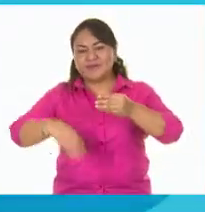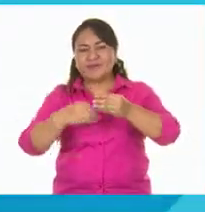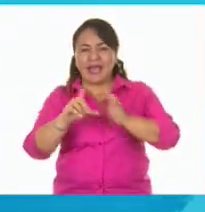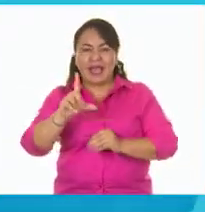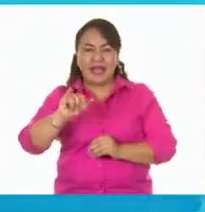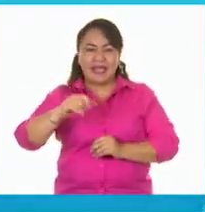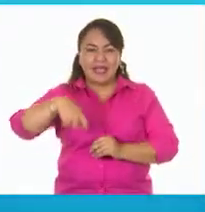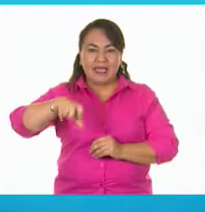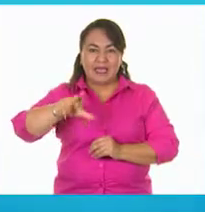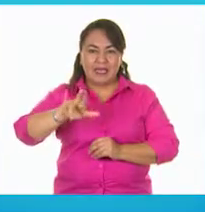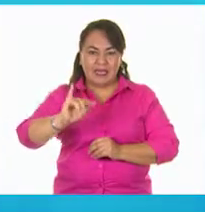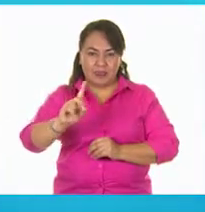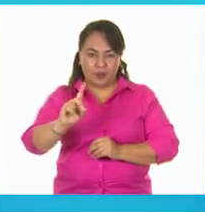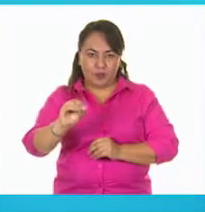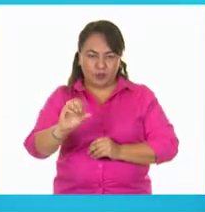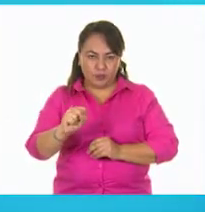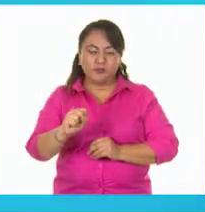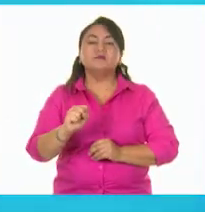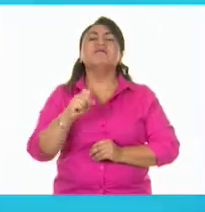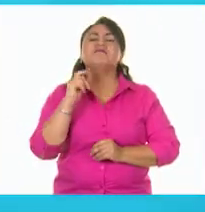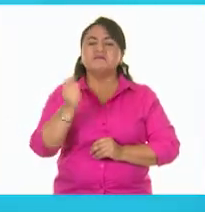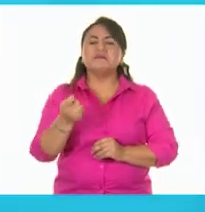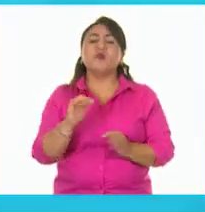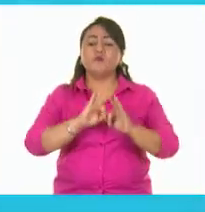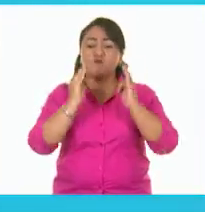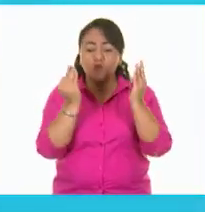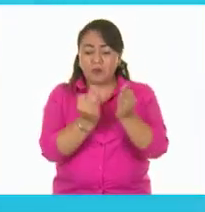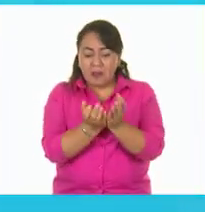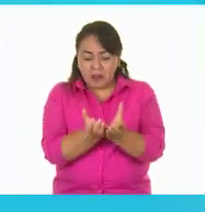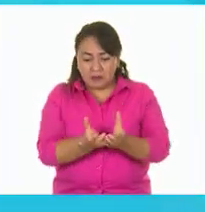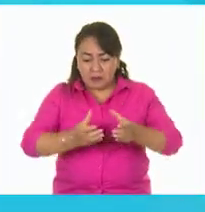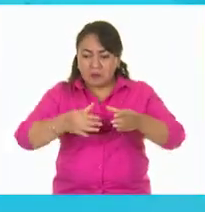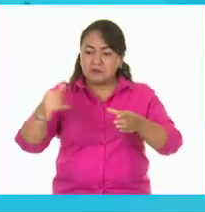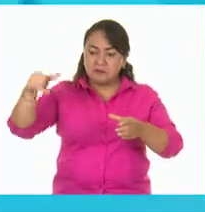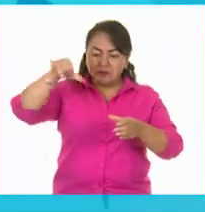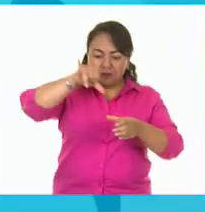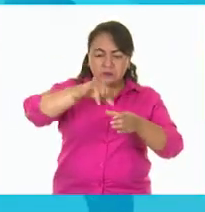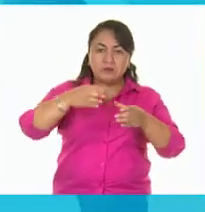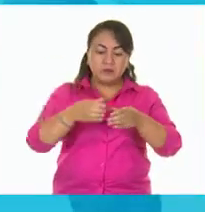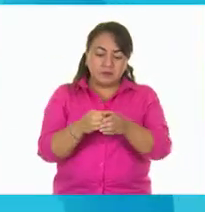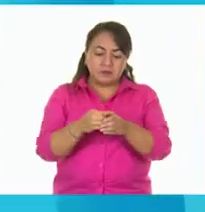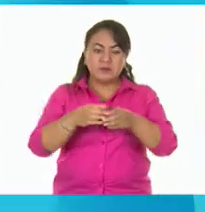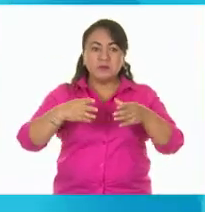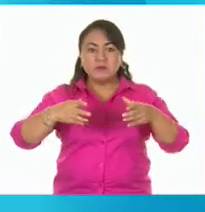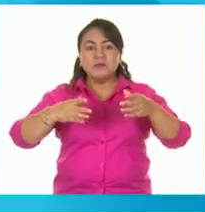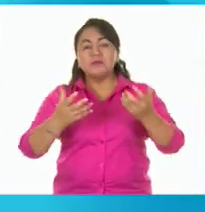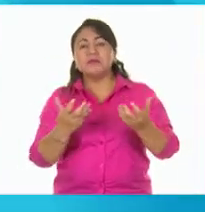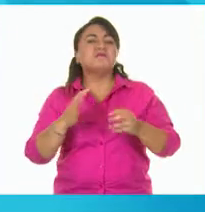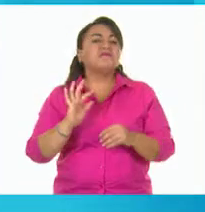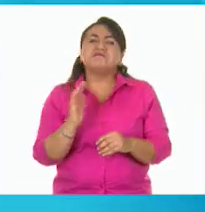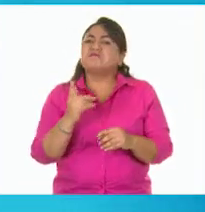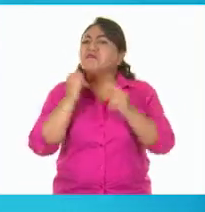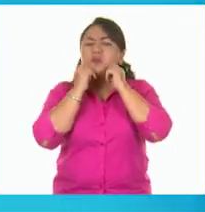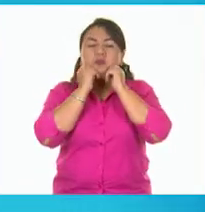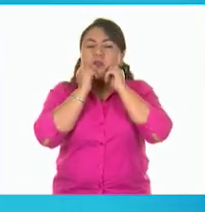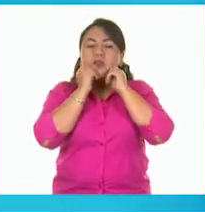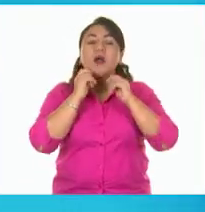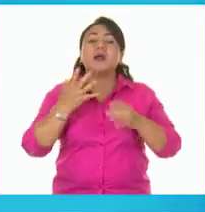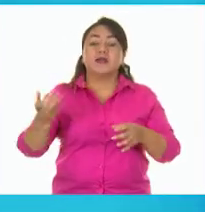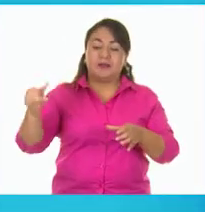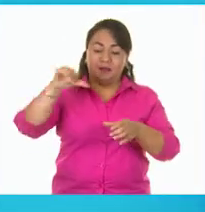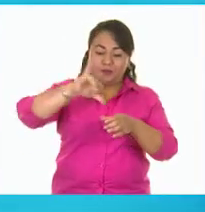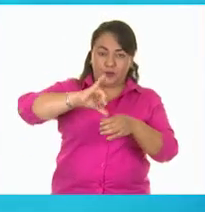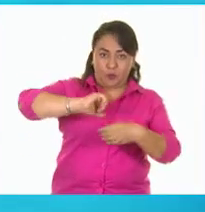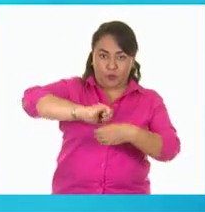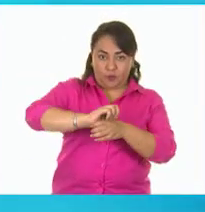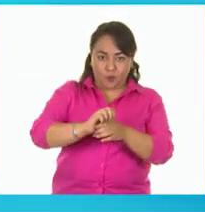La primera es que toman la forma del recipiente que los contiene, es decir, no tienen una forma definida y para poderlos guardar